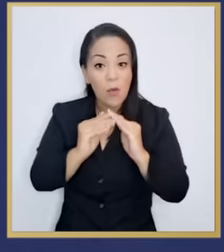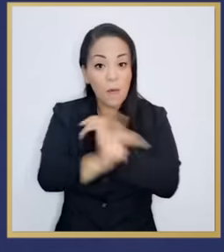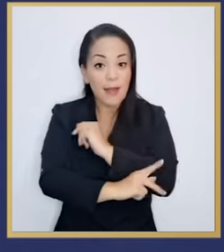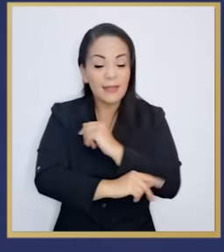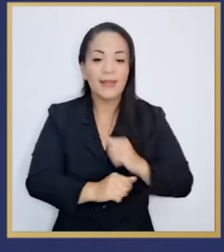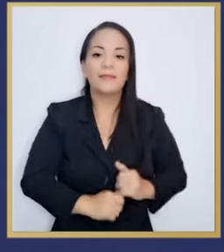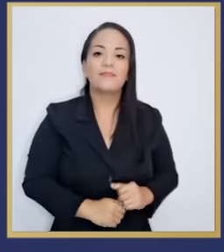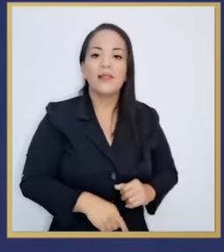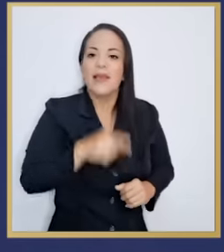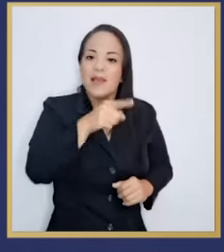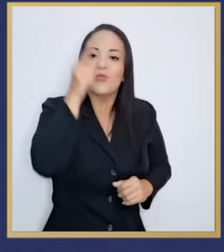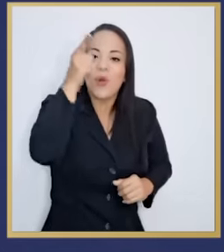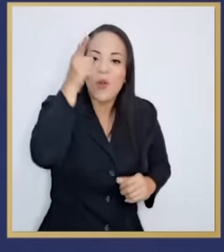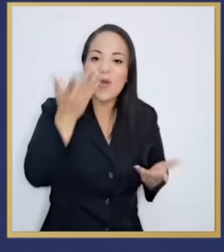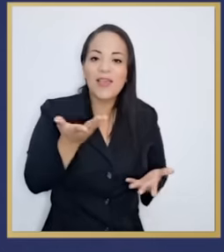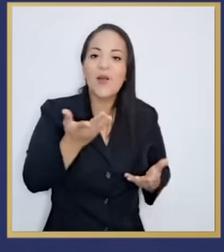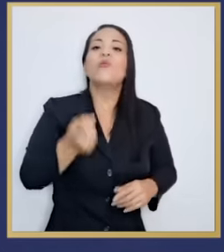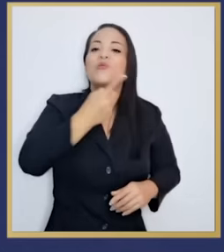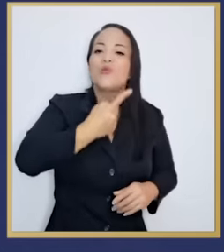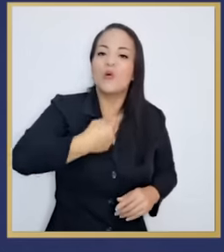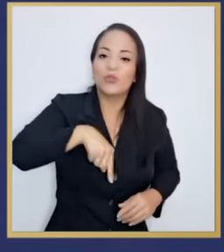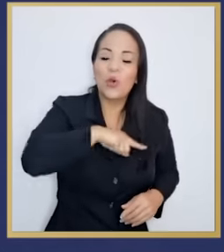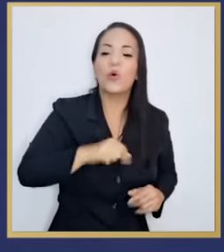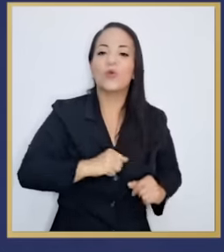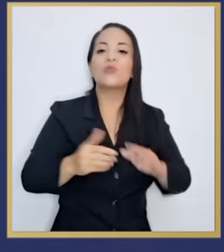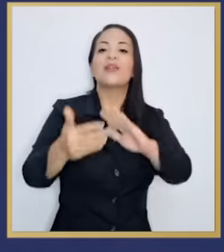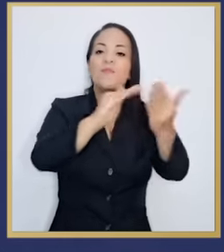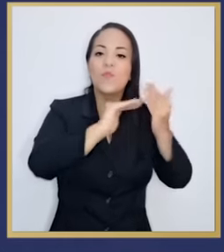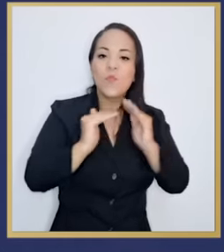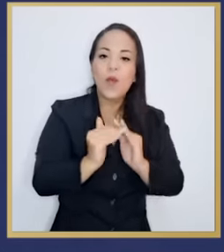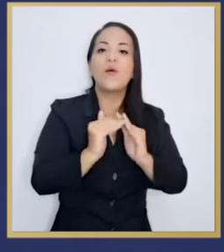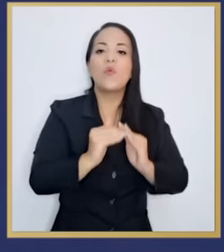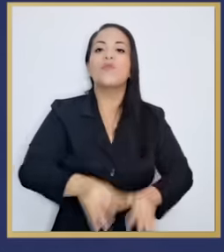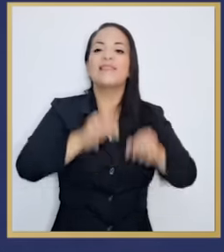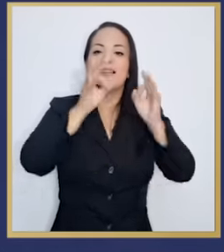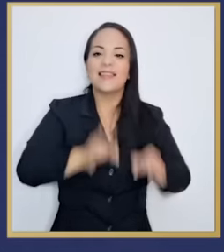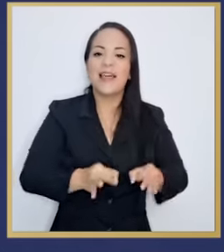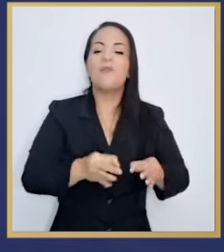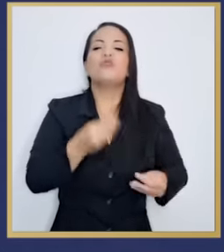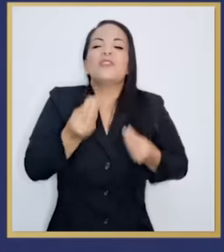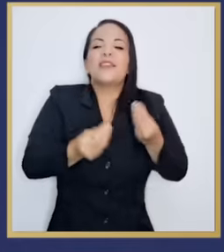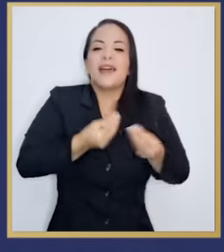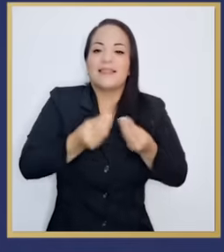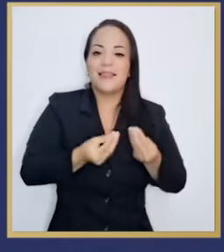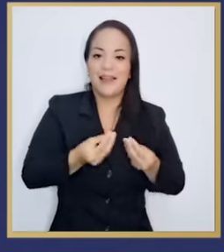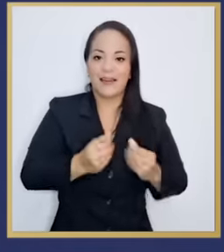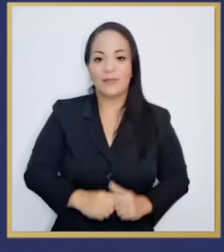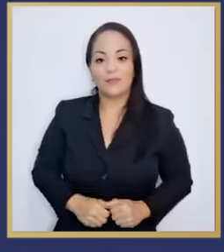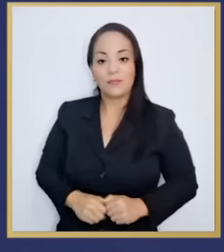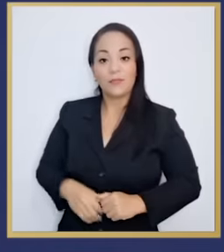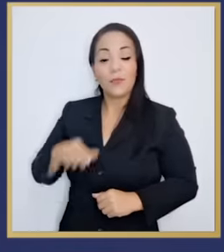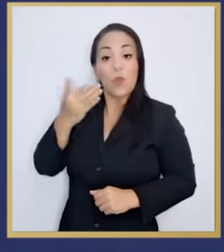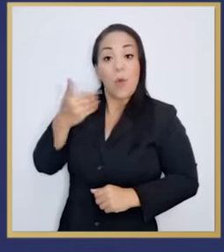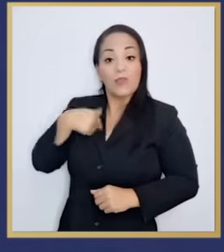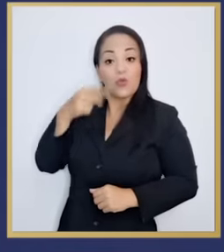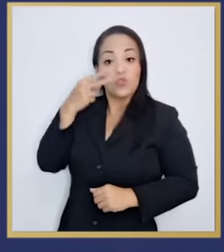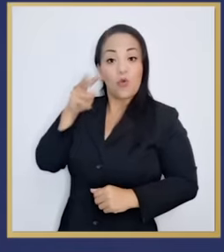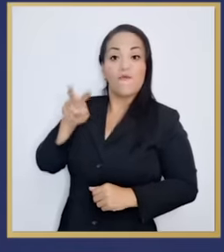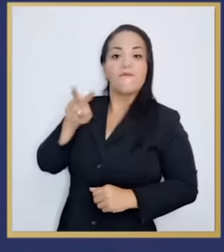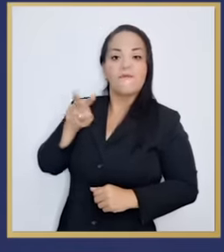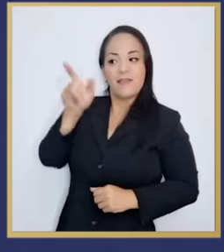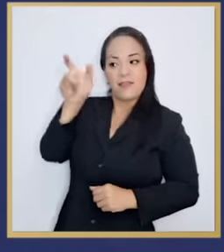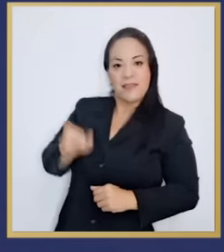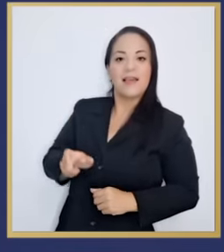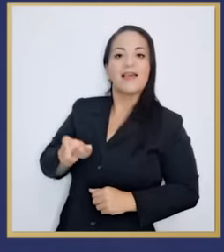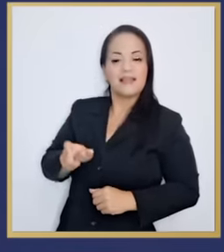más lógico que nosotros, el pueblo, decidamos qué hacer en ese sentido. Cuando ya yo vi cómo era él,